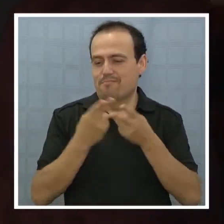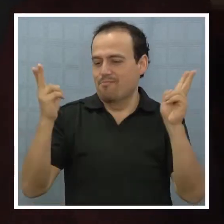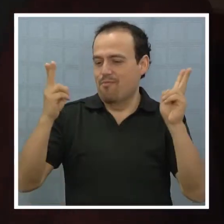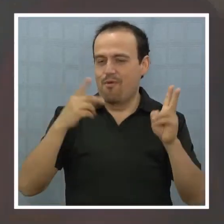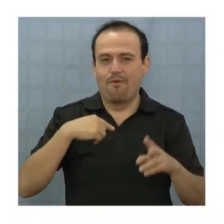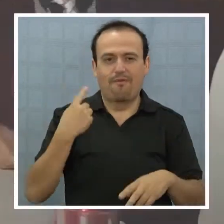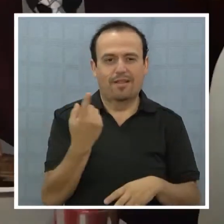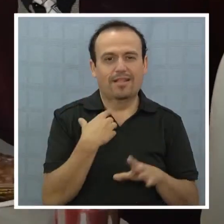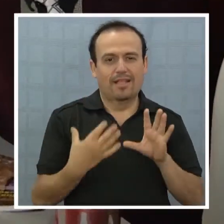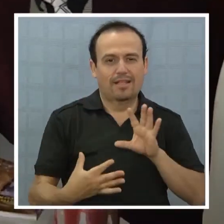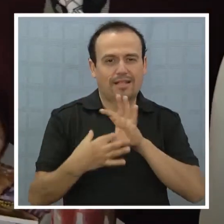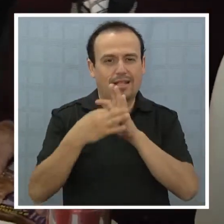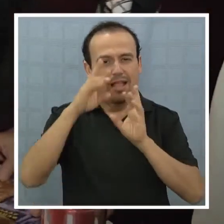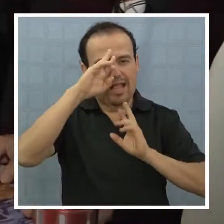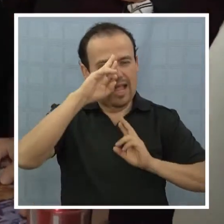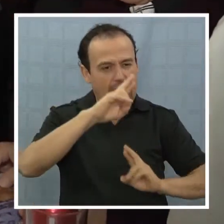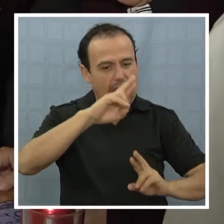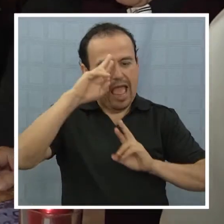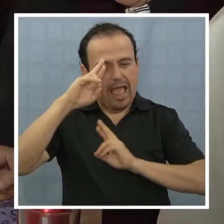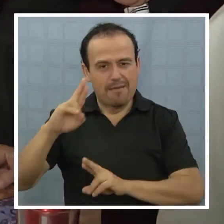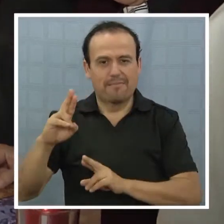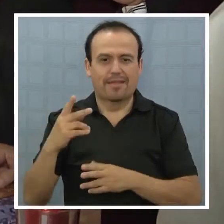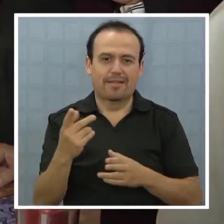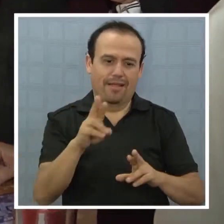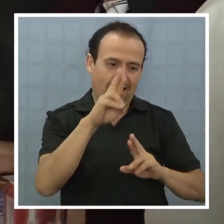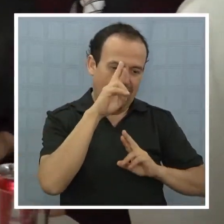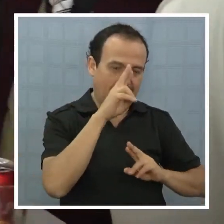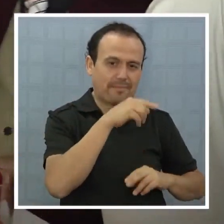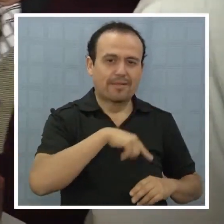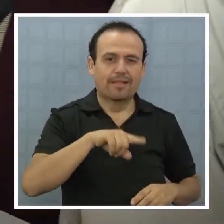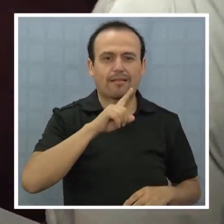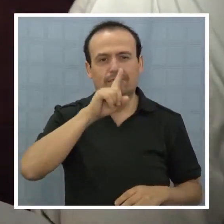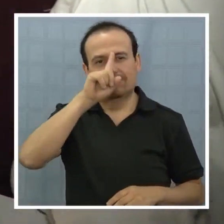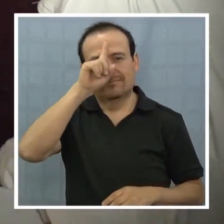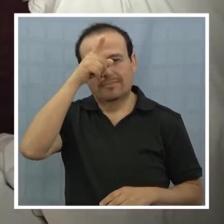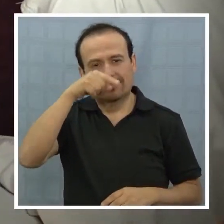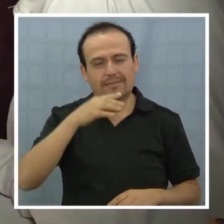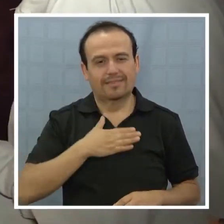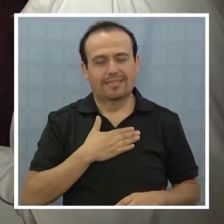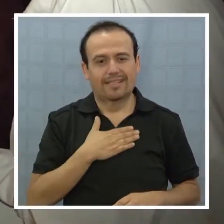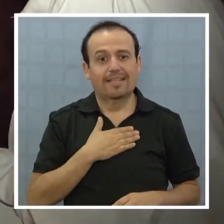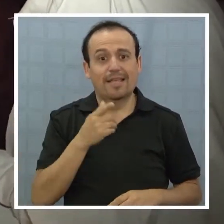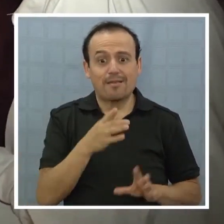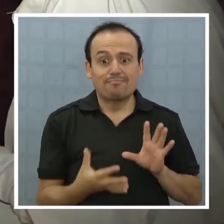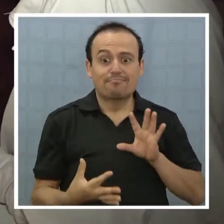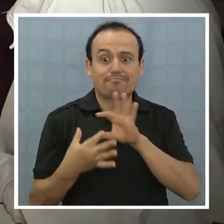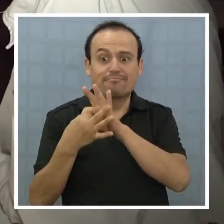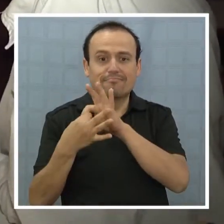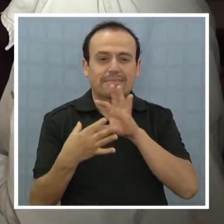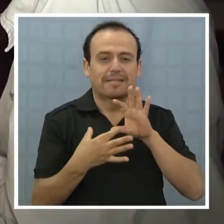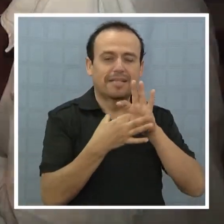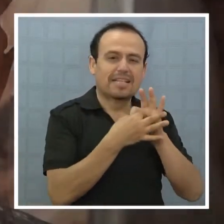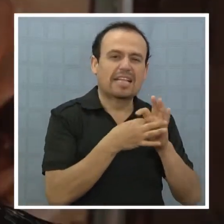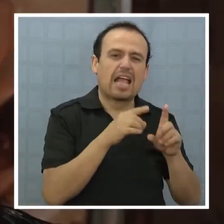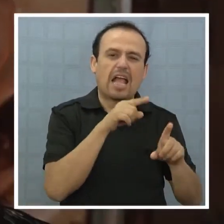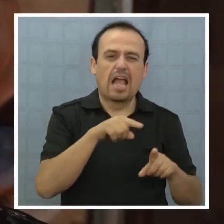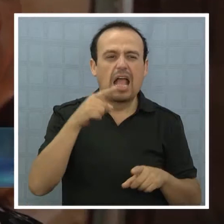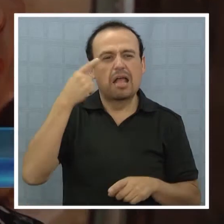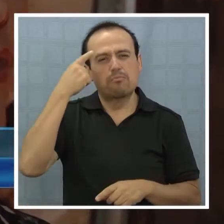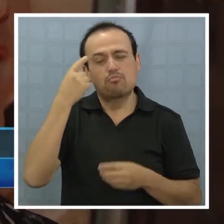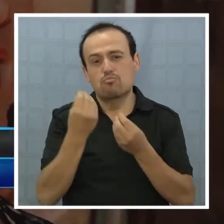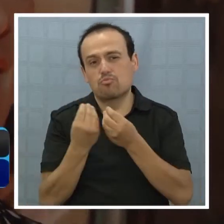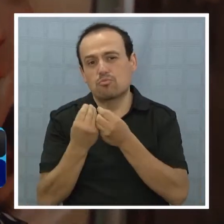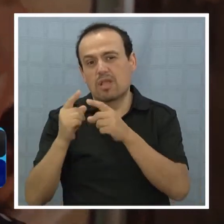une. El respeto por el otro. El respeto por las tradiciones. Eso es lo que nos une. Aunque muchos piensan